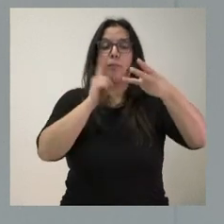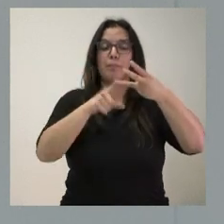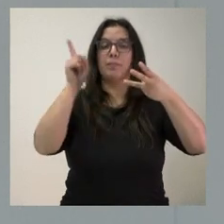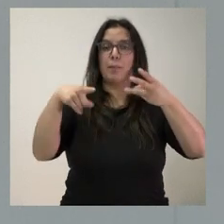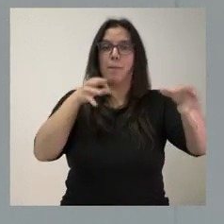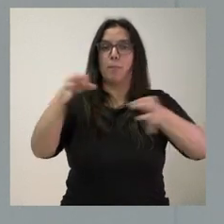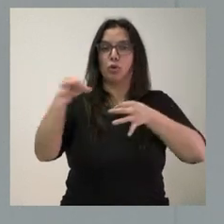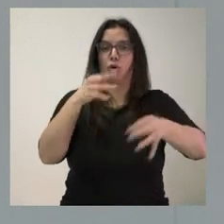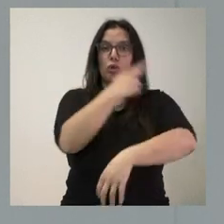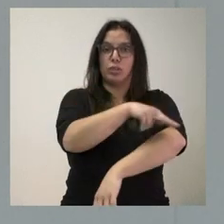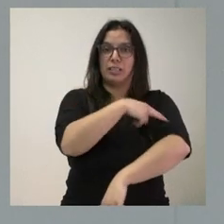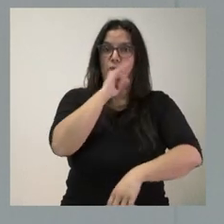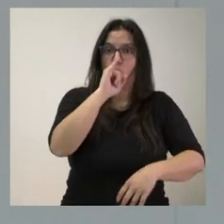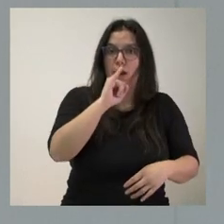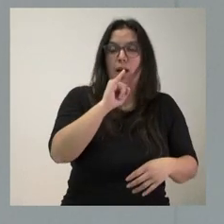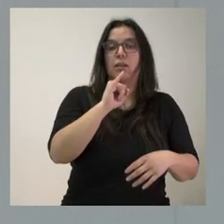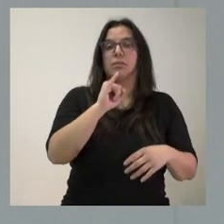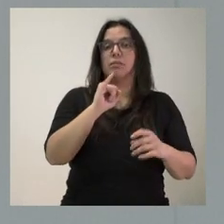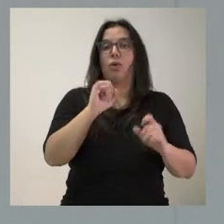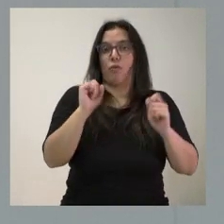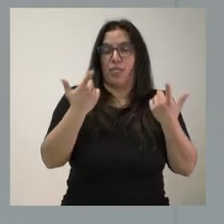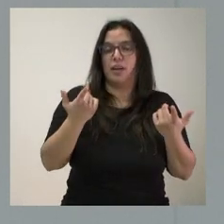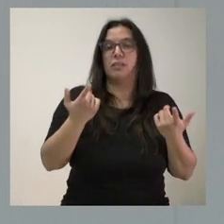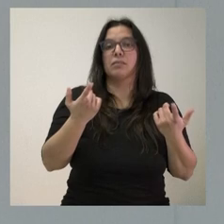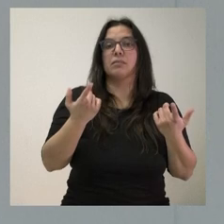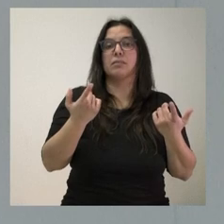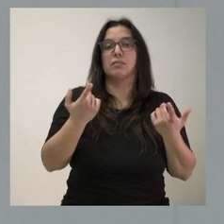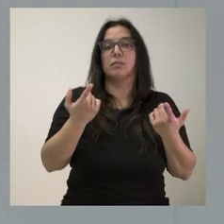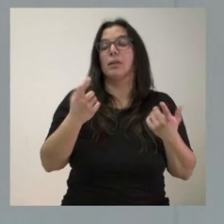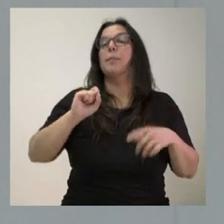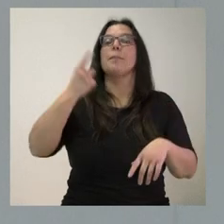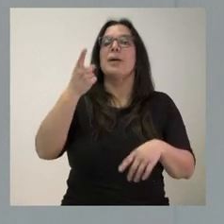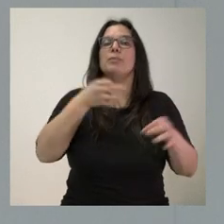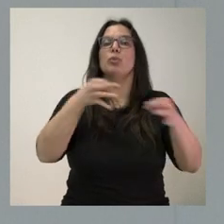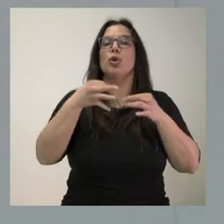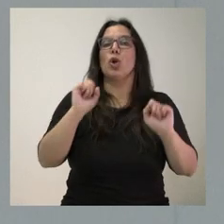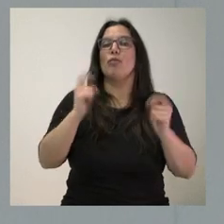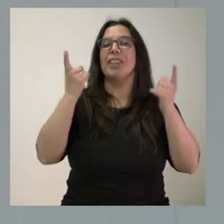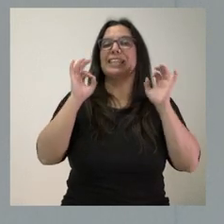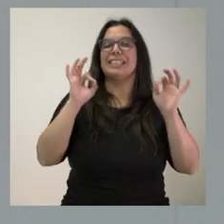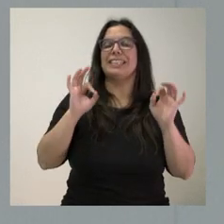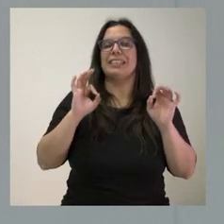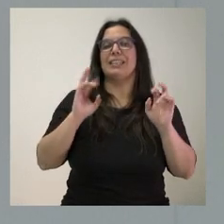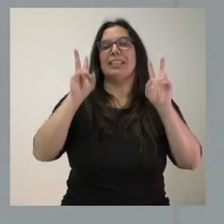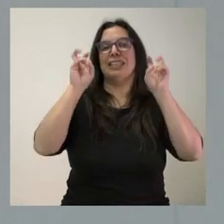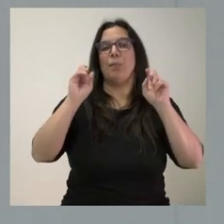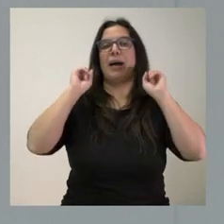sanitarios vigente, muy especialmente los protocolos vigentes en el caso de interrupción voluntaria del